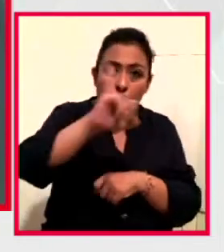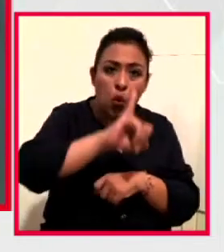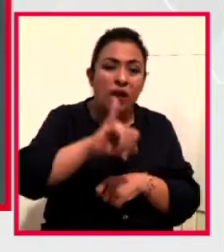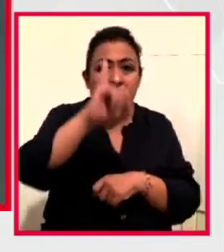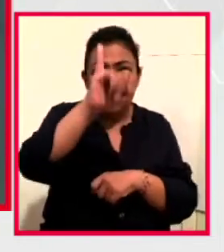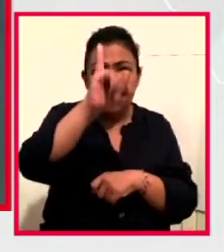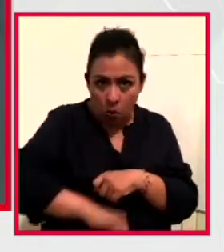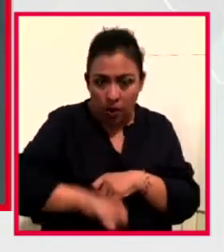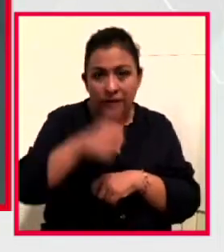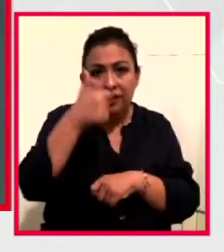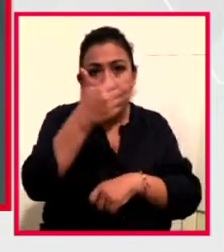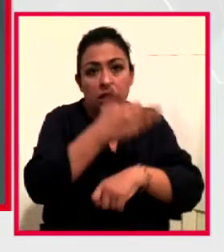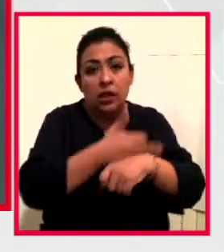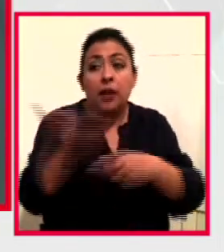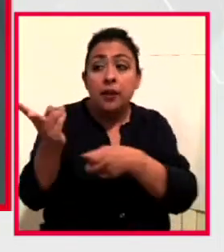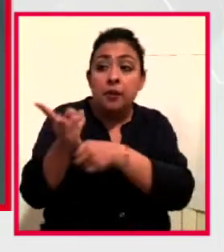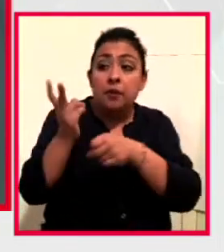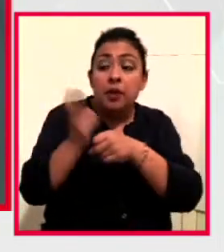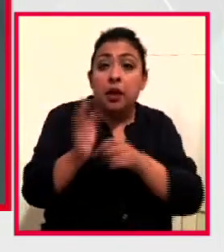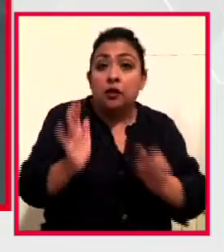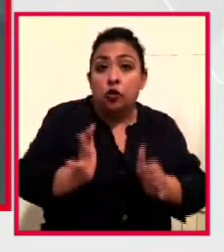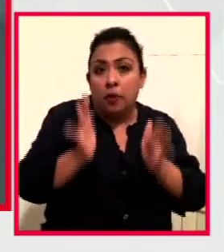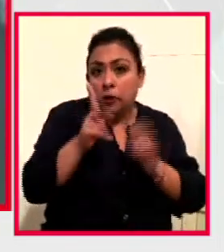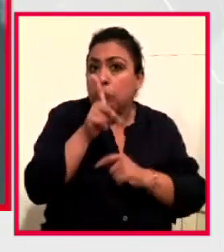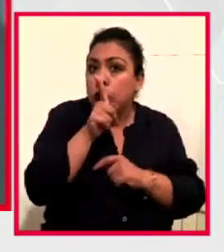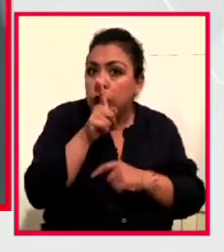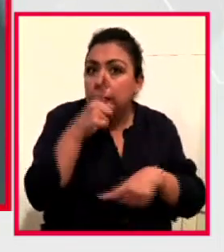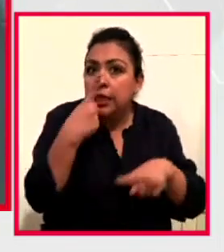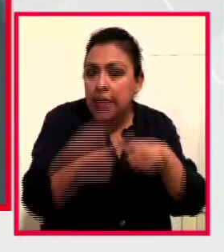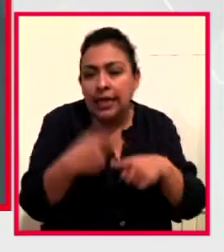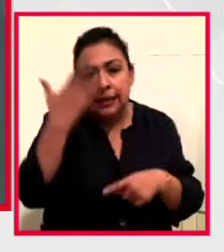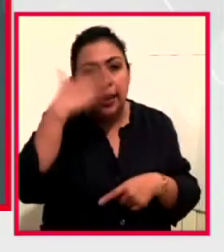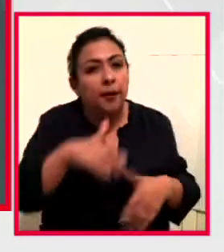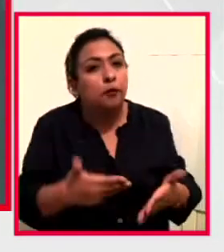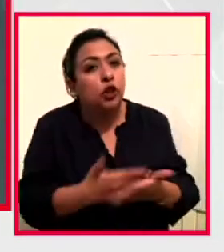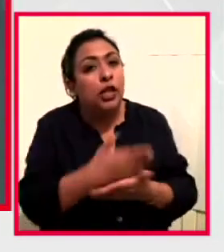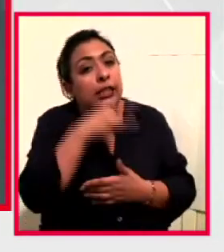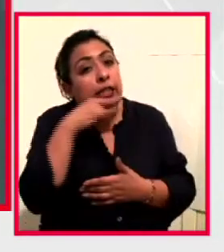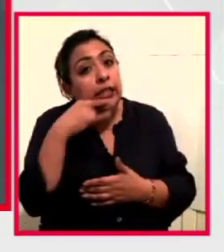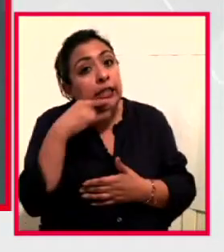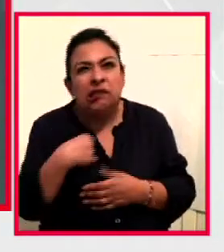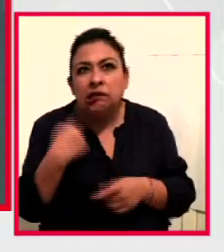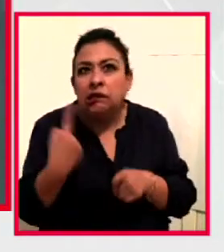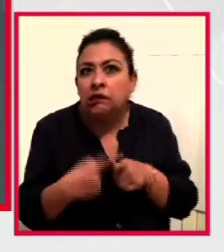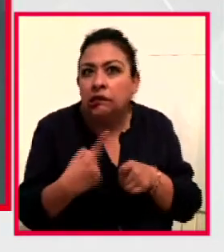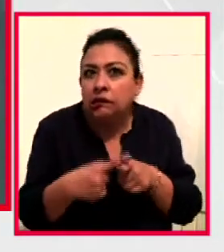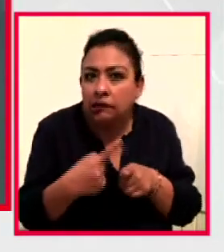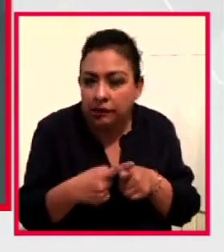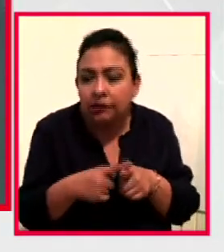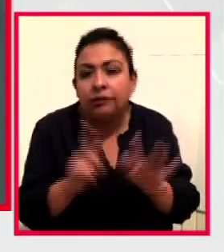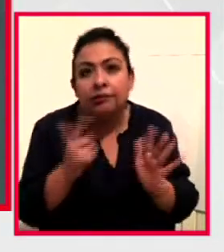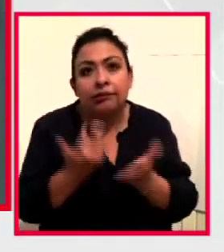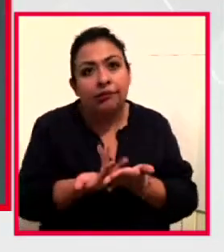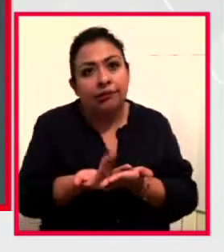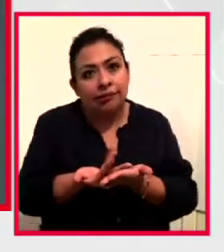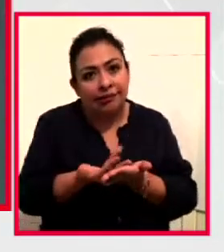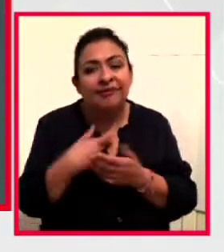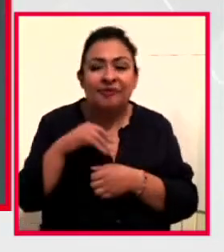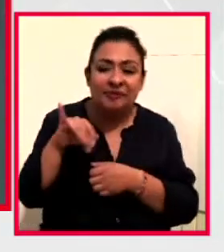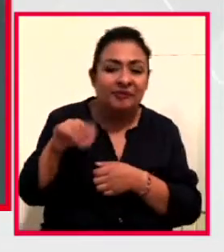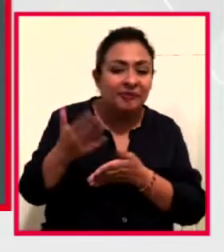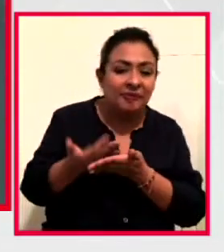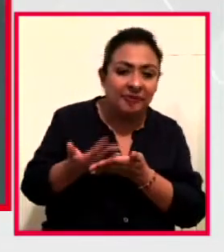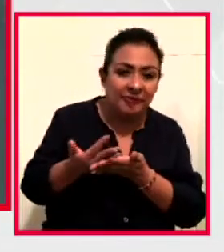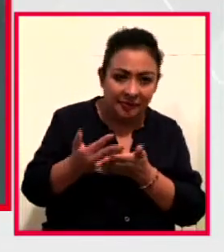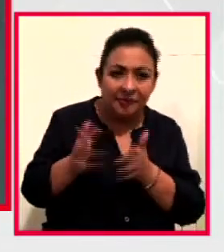Una invitada sorpresa, no vamos a decir más. Sabemos que, chilena, estamos intrigados. Sí, como